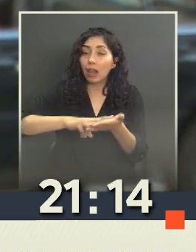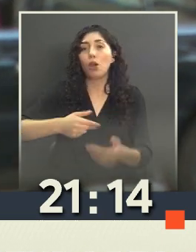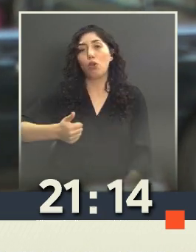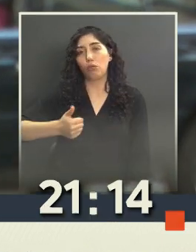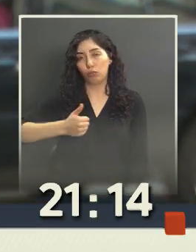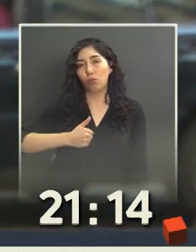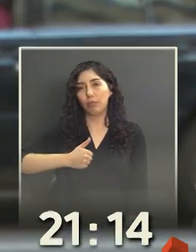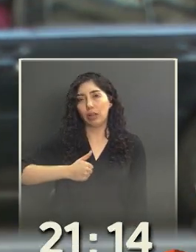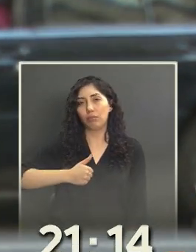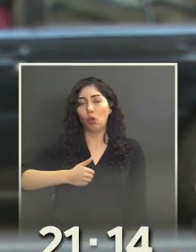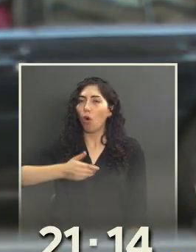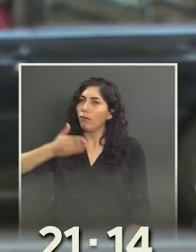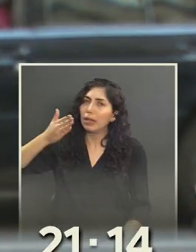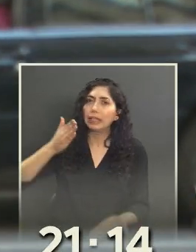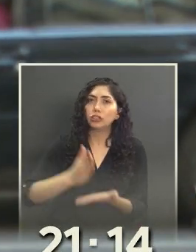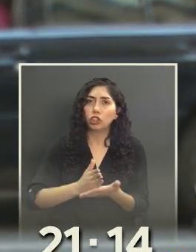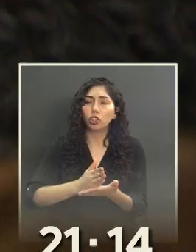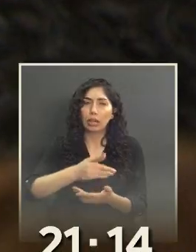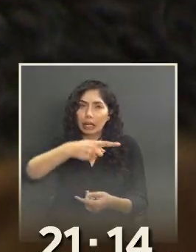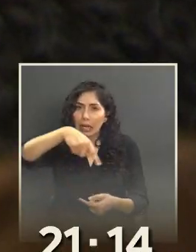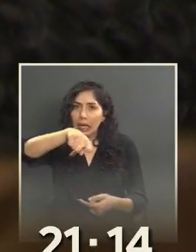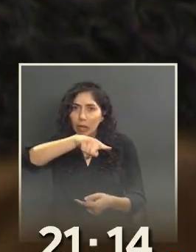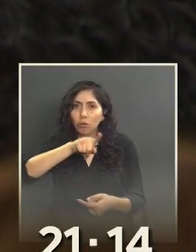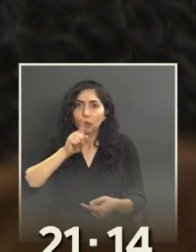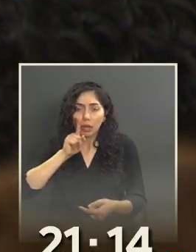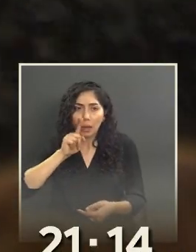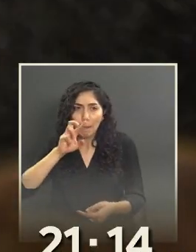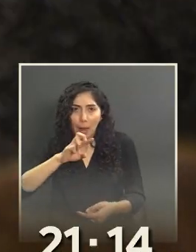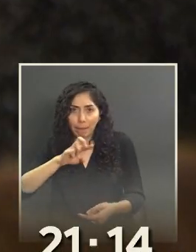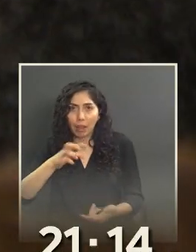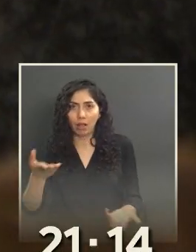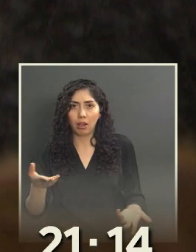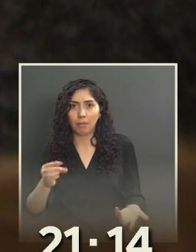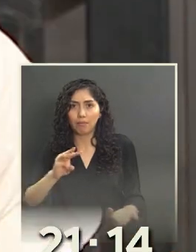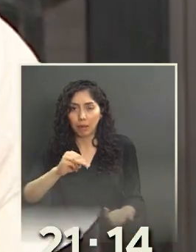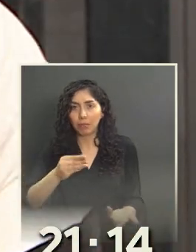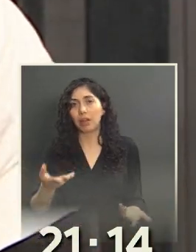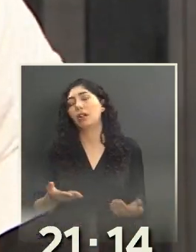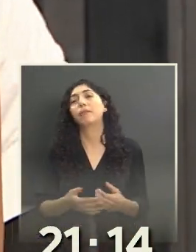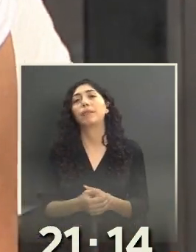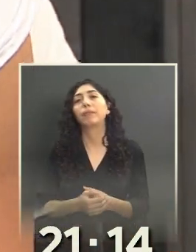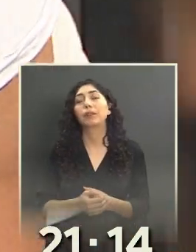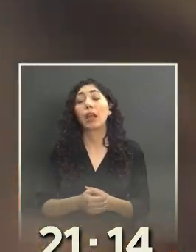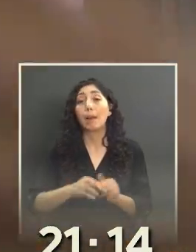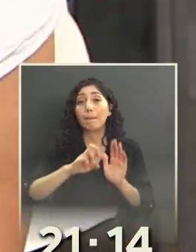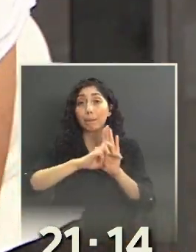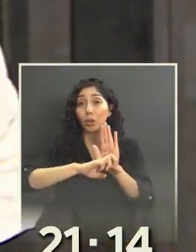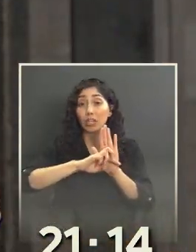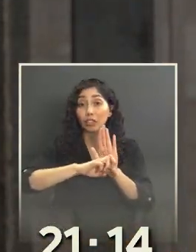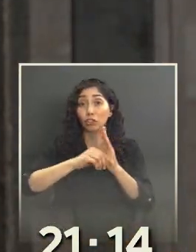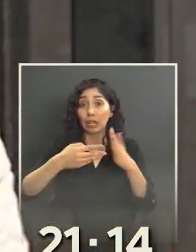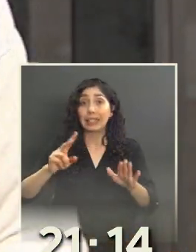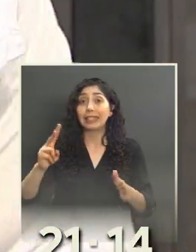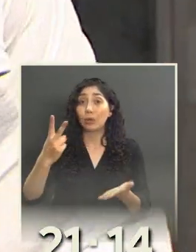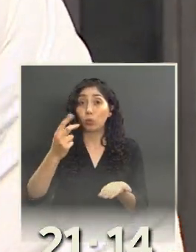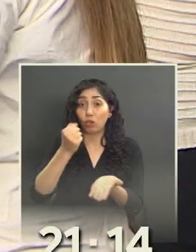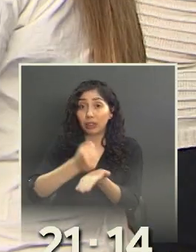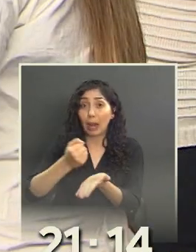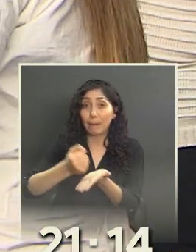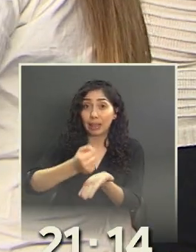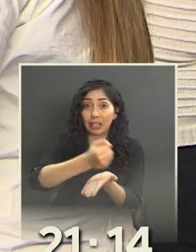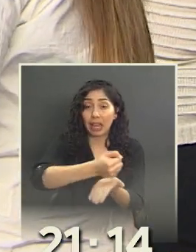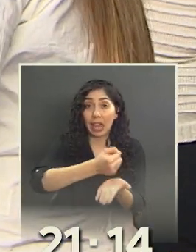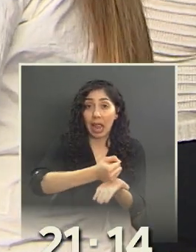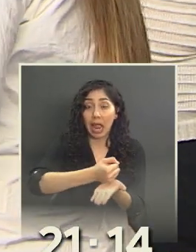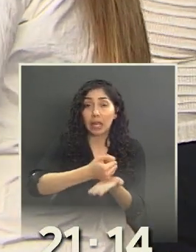obligación que ellos tienen como papá. El proyecto está en segundo trámite constitucional y se estima que podría promulgarse de aquí